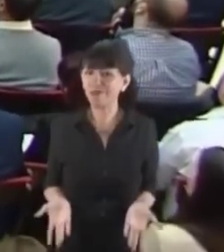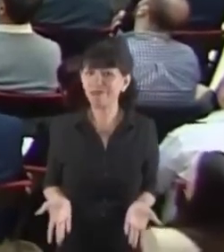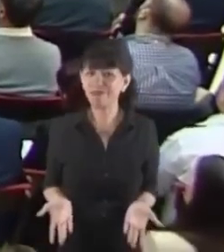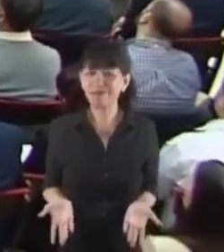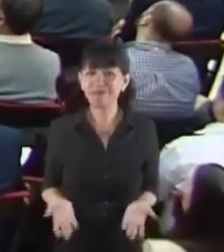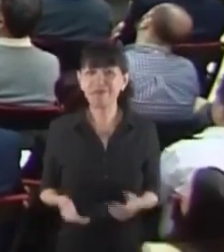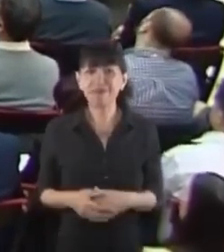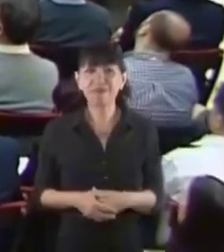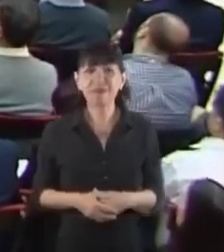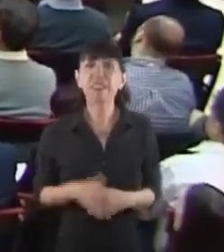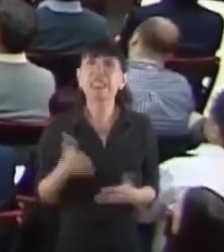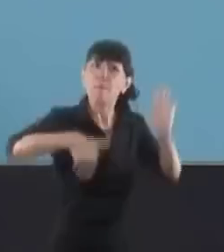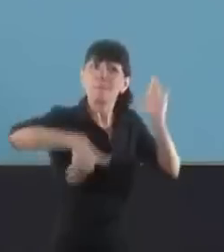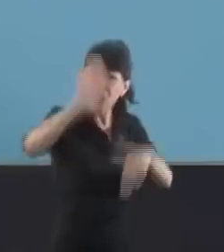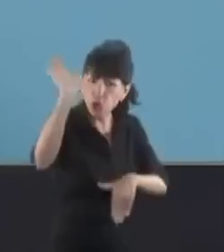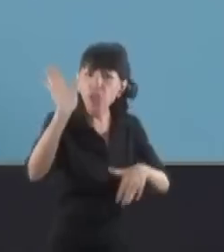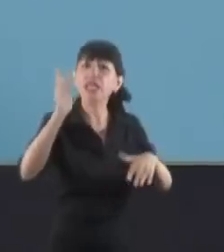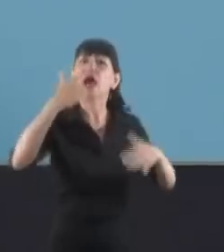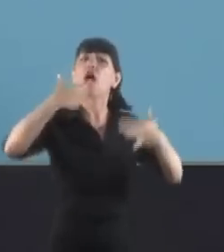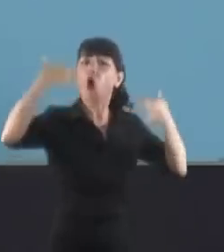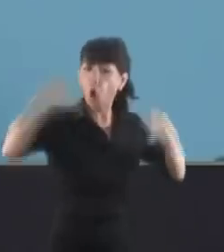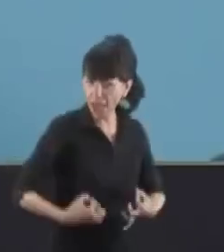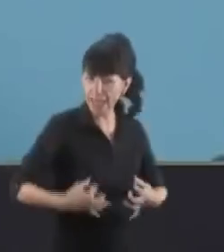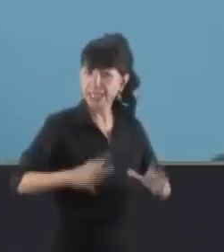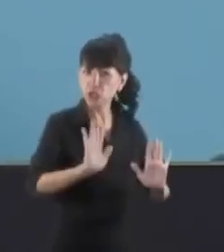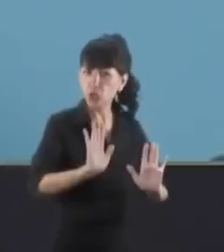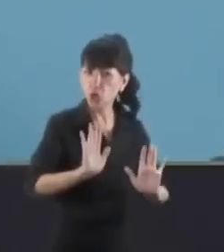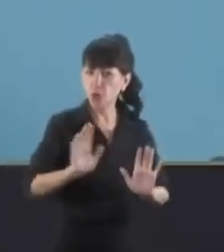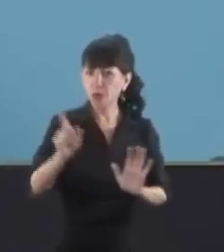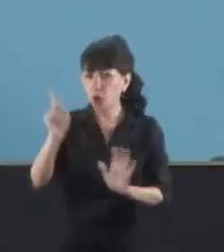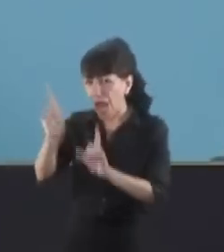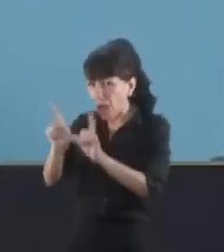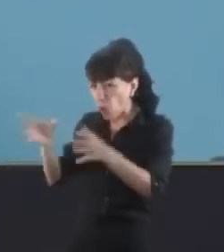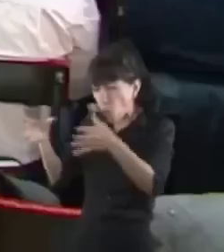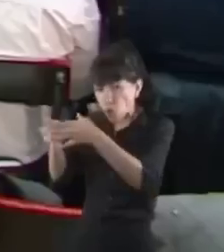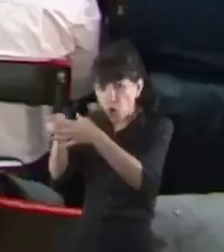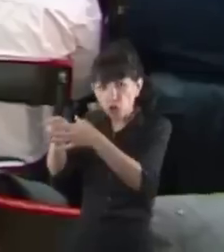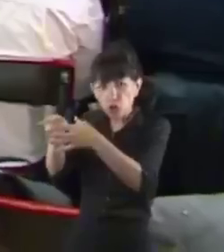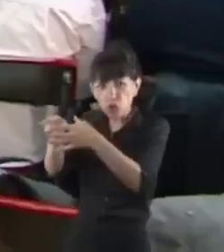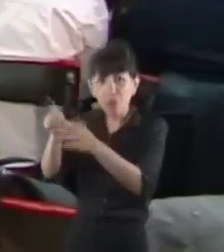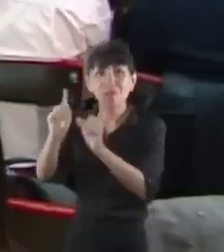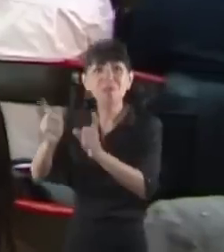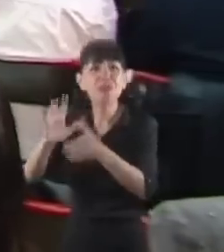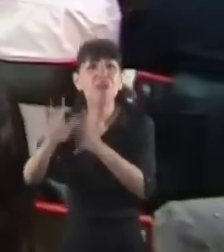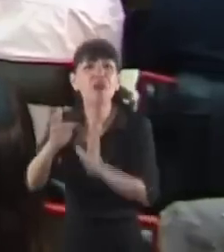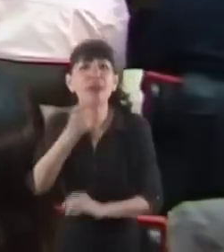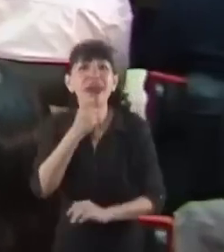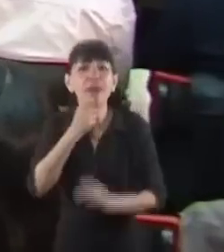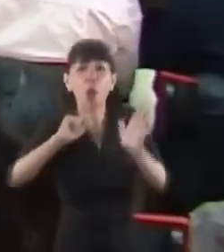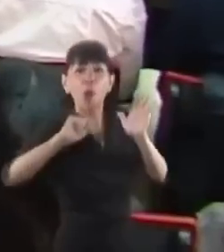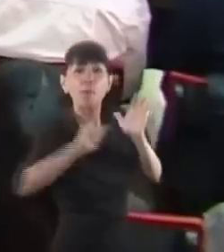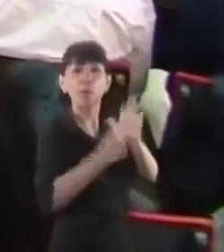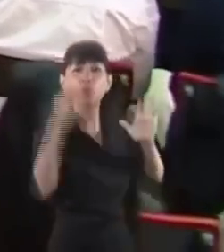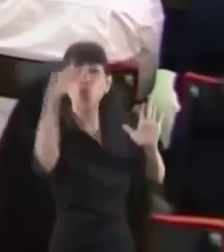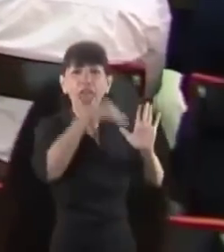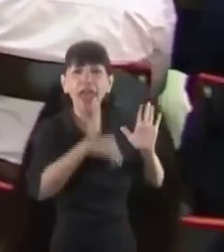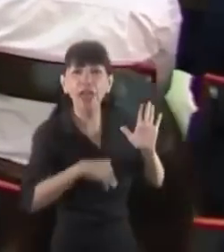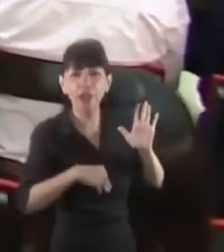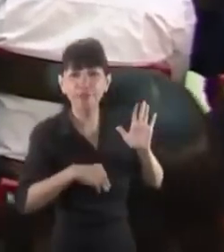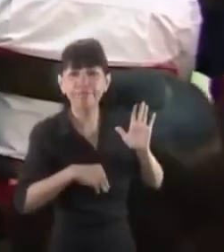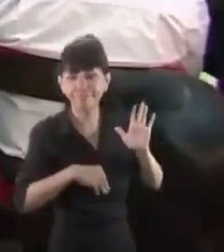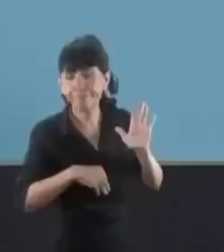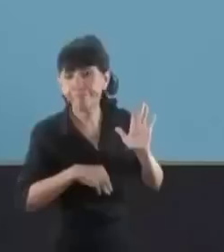de vida era para que los apoderados no sigan cobrando los haberes. Aún varios meses después de